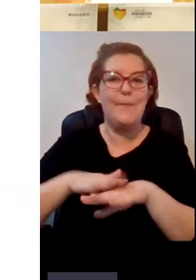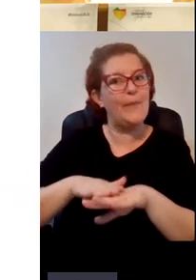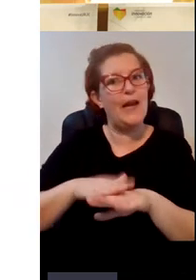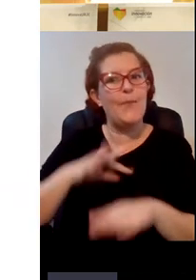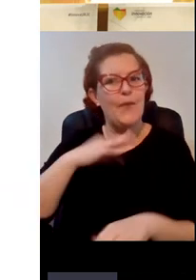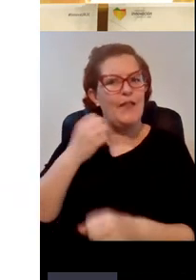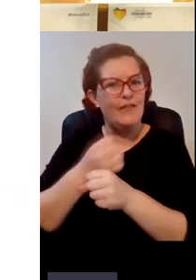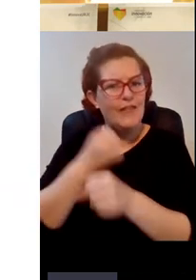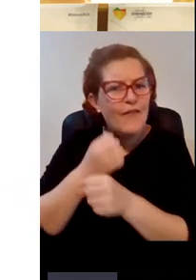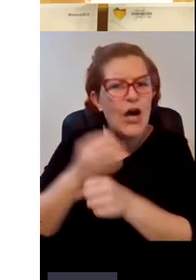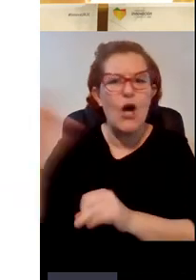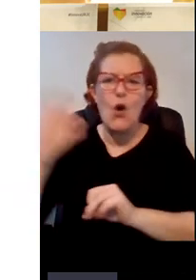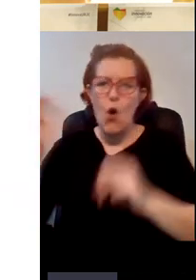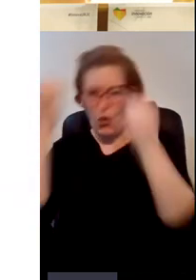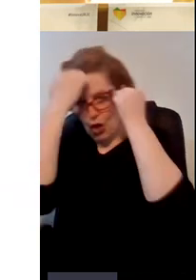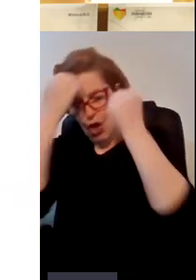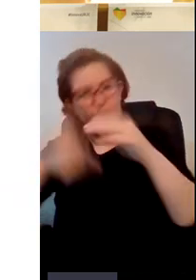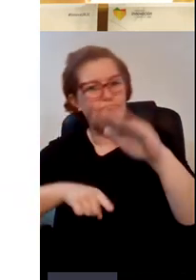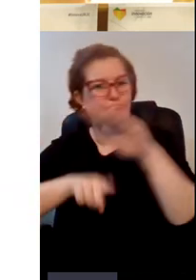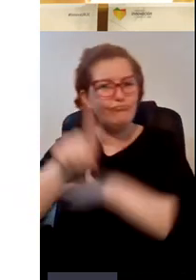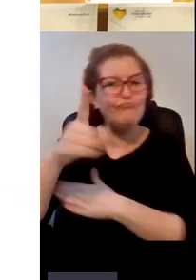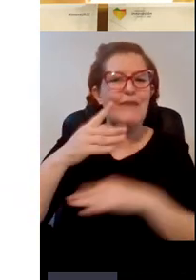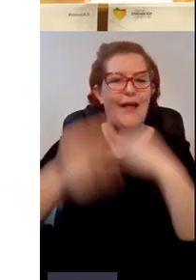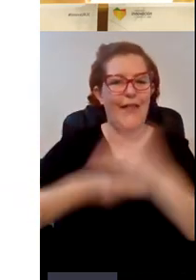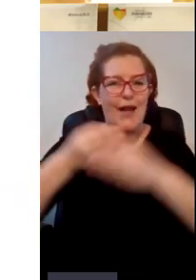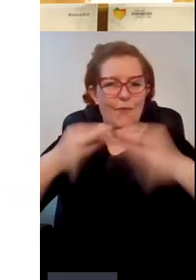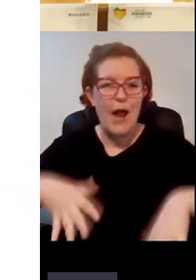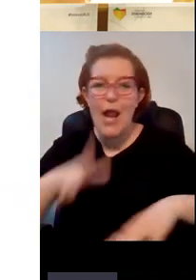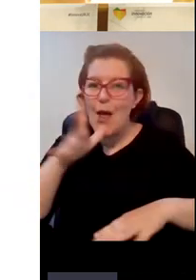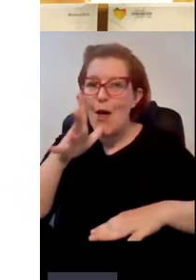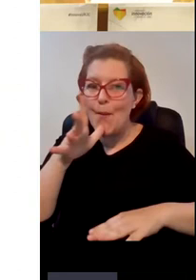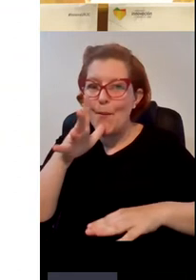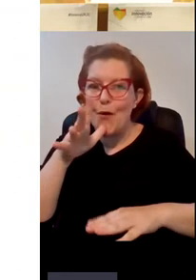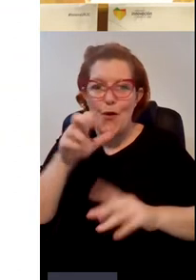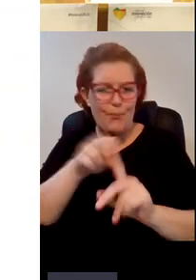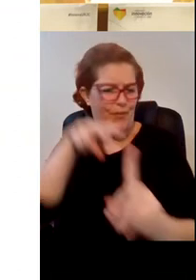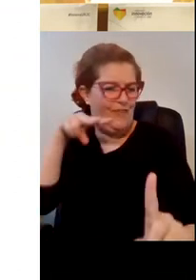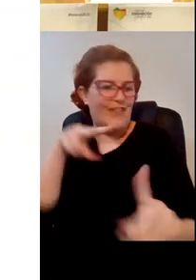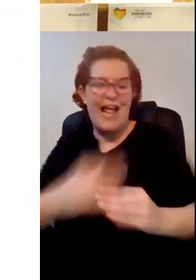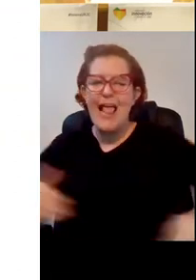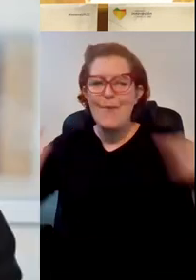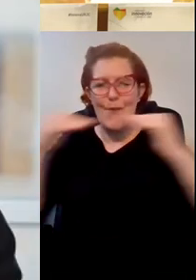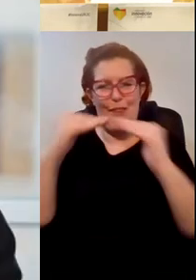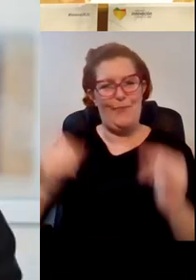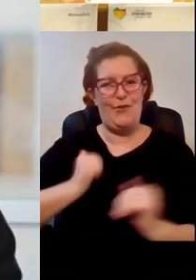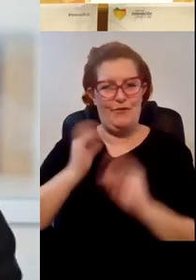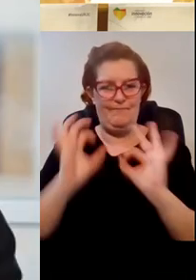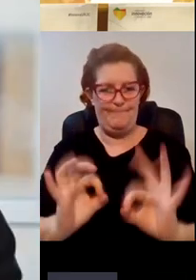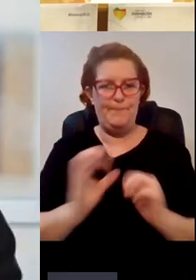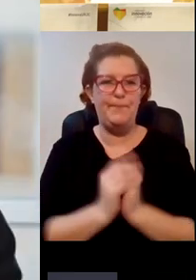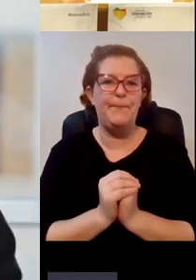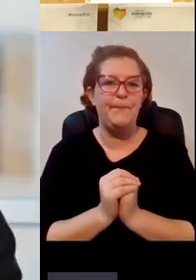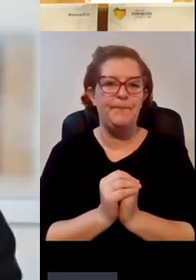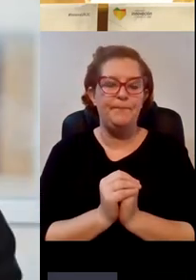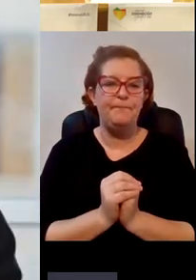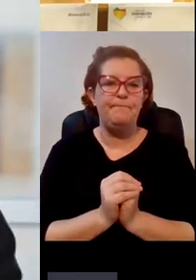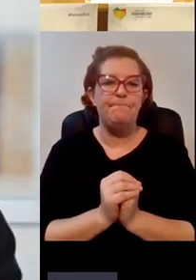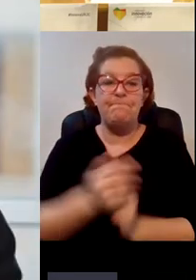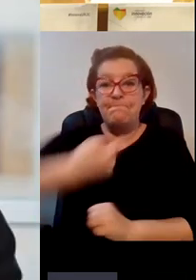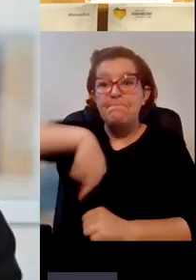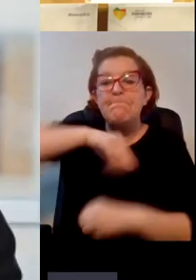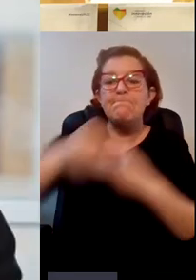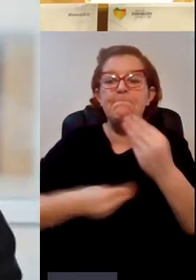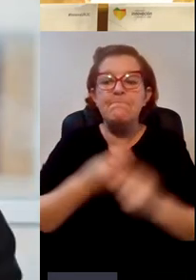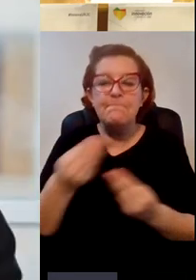su trabajo o sus estudios bajo el prisma de la igualdad de oportunidades. ¿Qué es lo que hacemos?